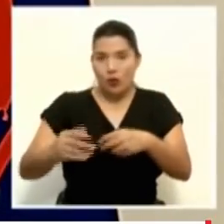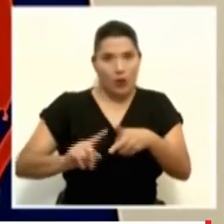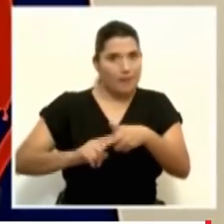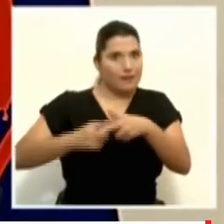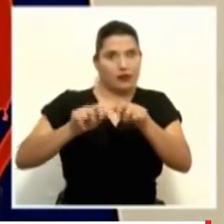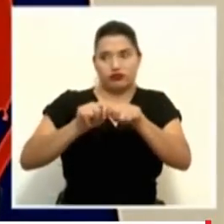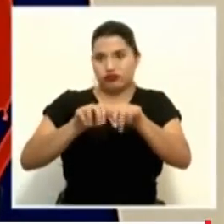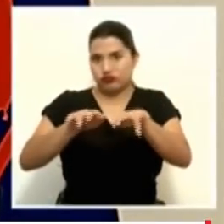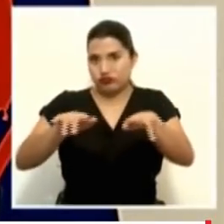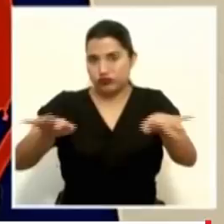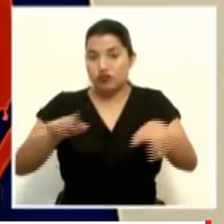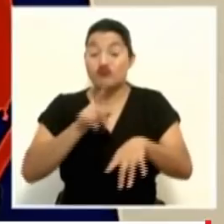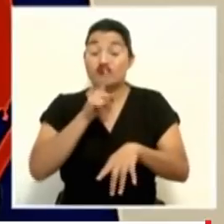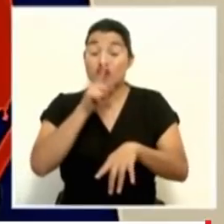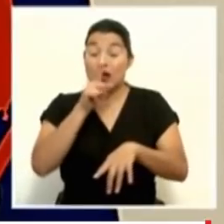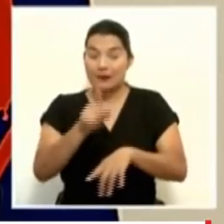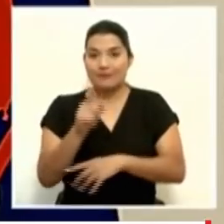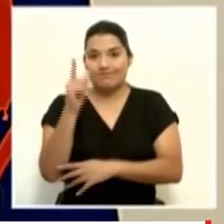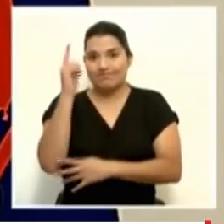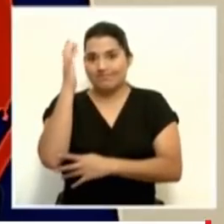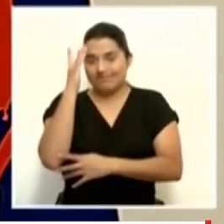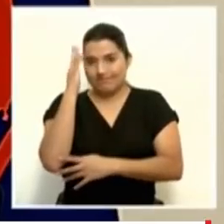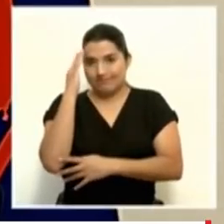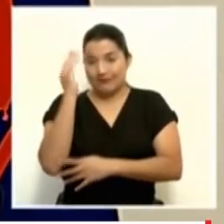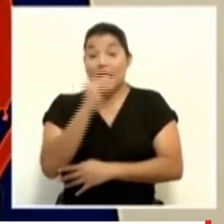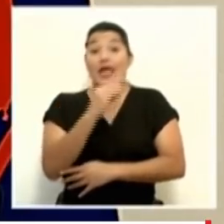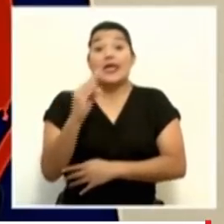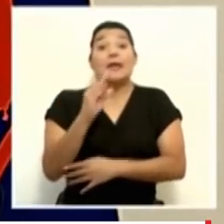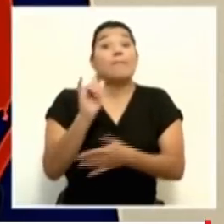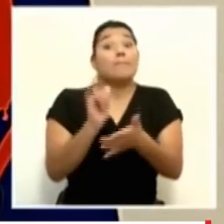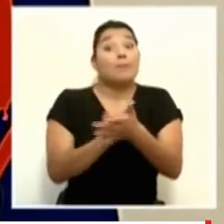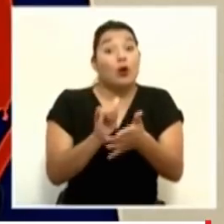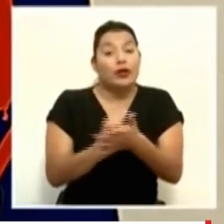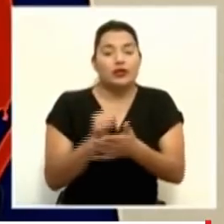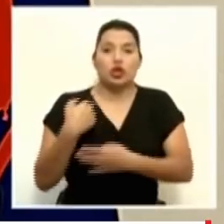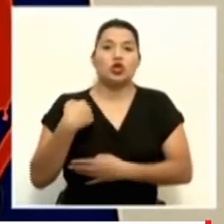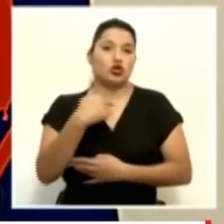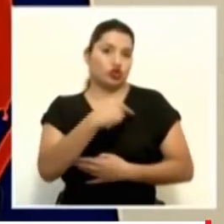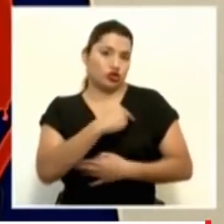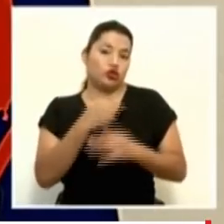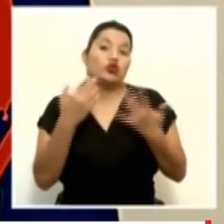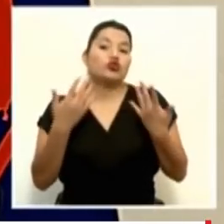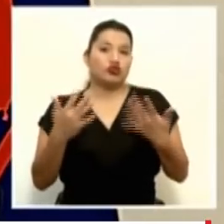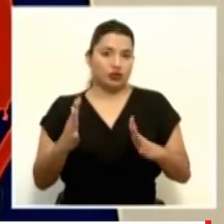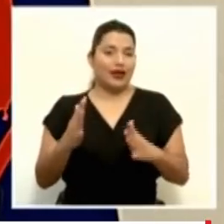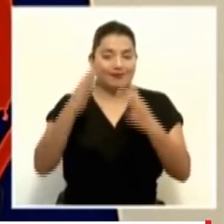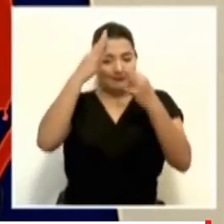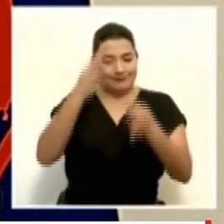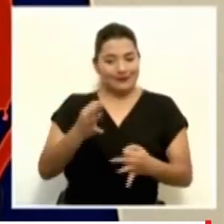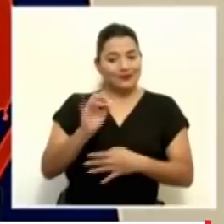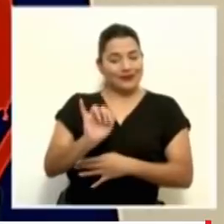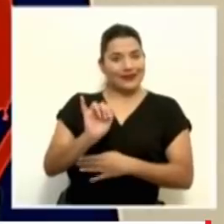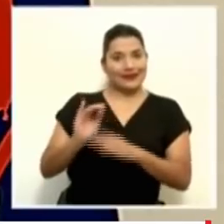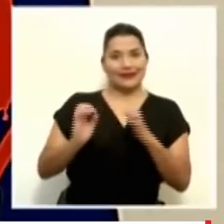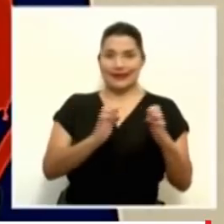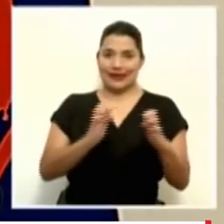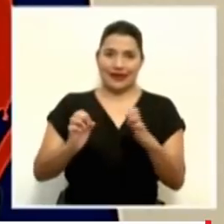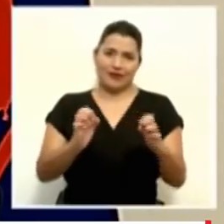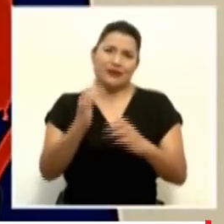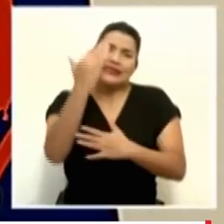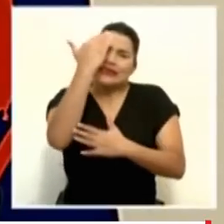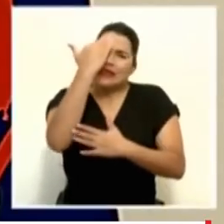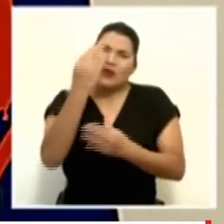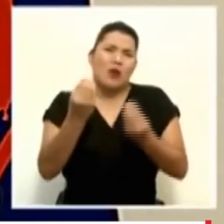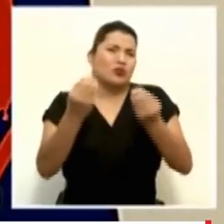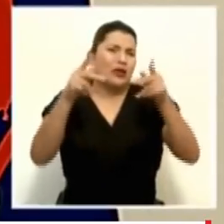que realmente son alarmantes. Y por eso es que se han tomado las medidas que se han tomado. Sabemos que a nadie le gustan estas